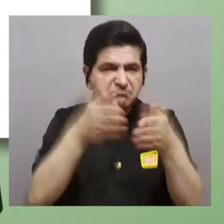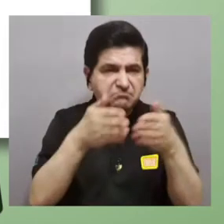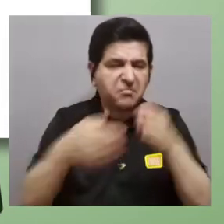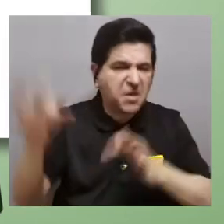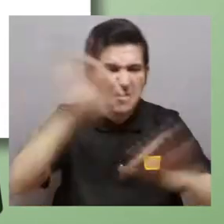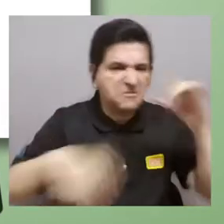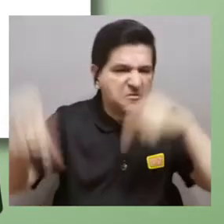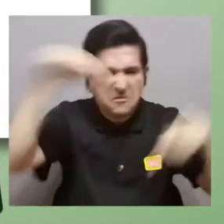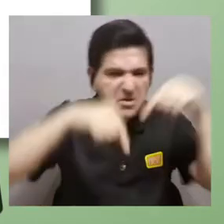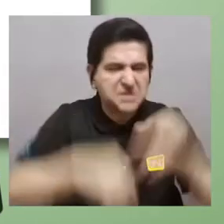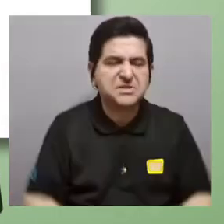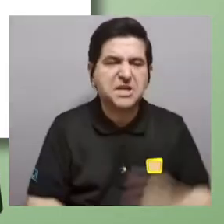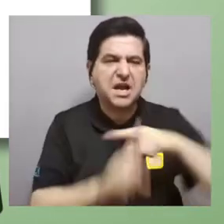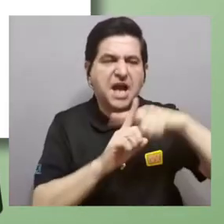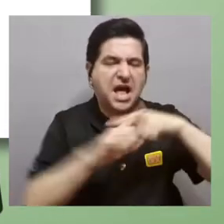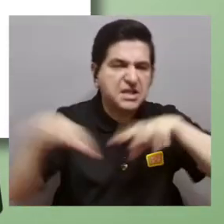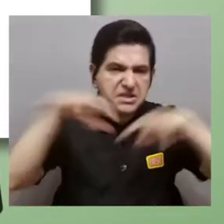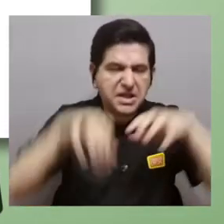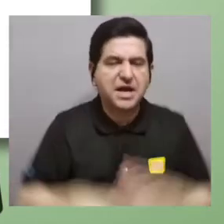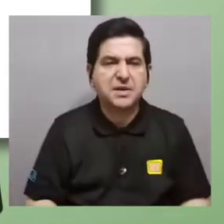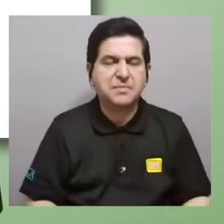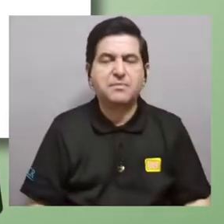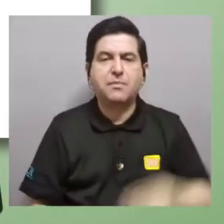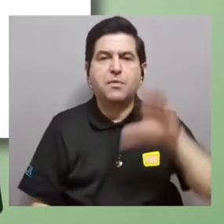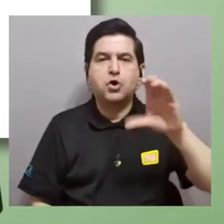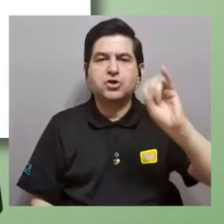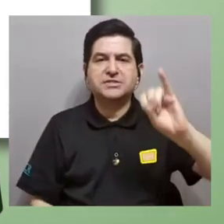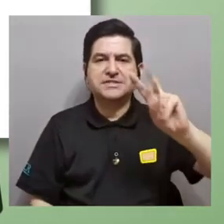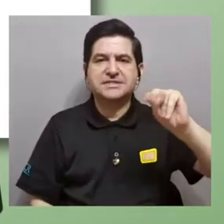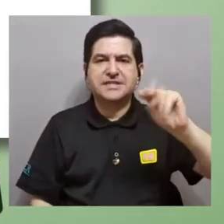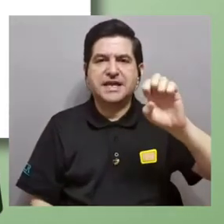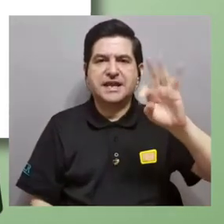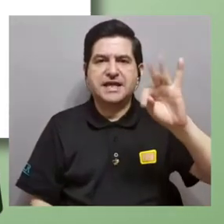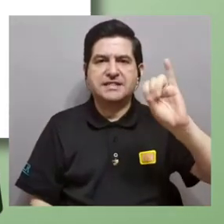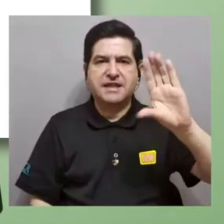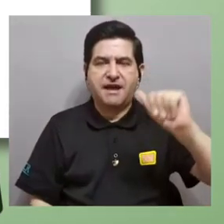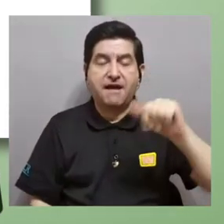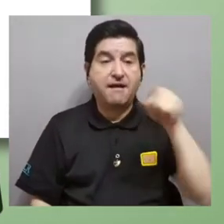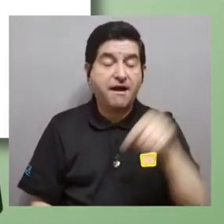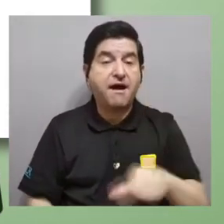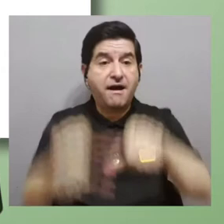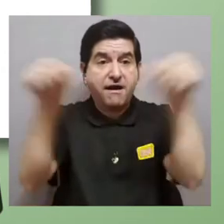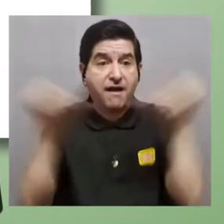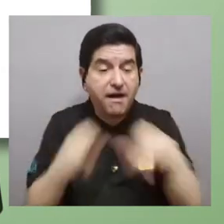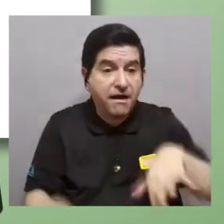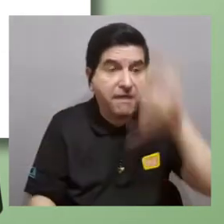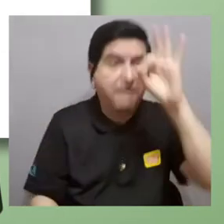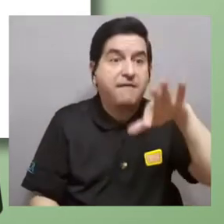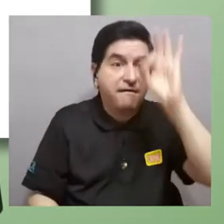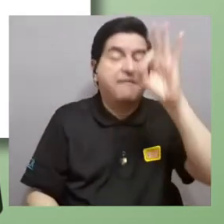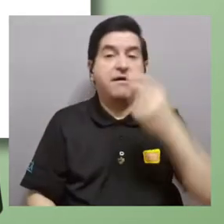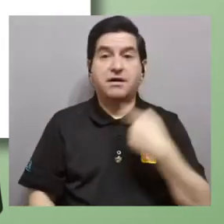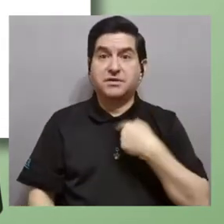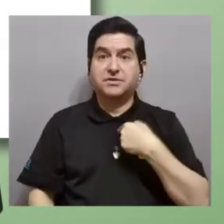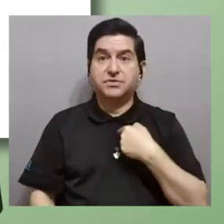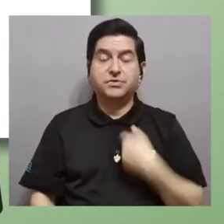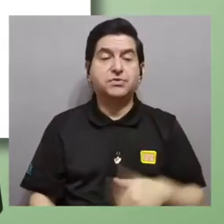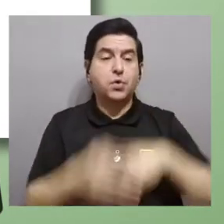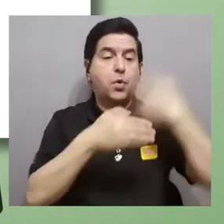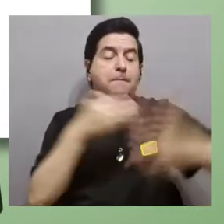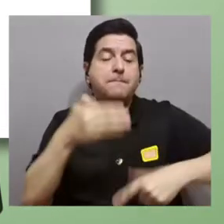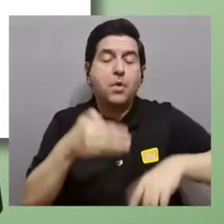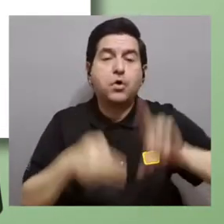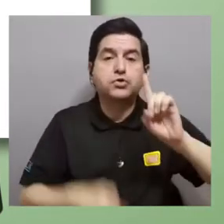estaba solamente centrado en la físico-química, en la termodinámica, en la cinética, y empezar a descubrir estas áreas, me permitió llegar